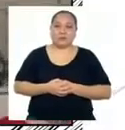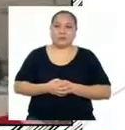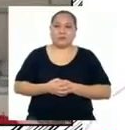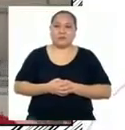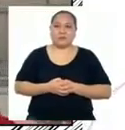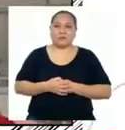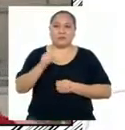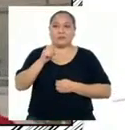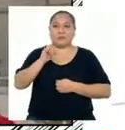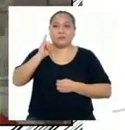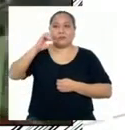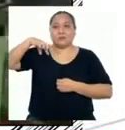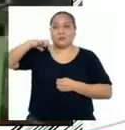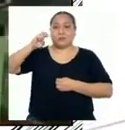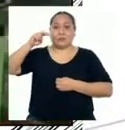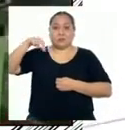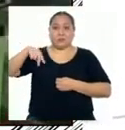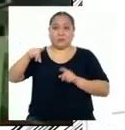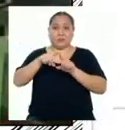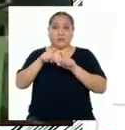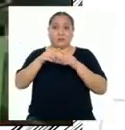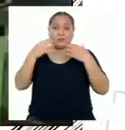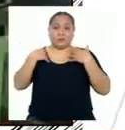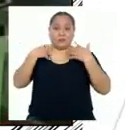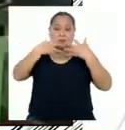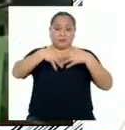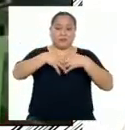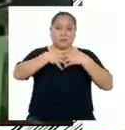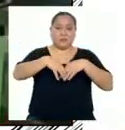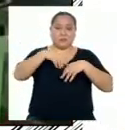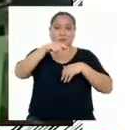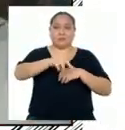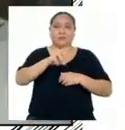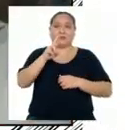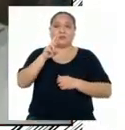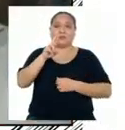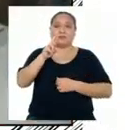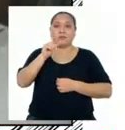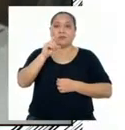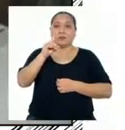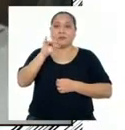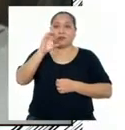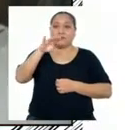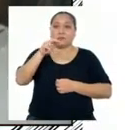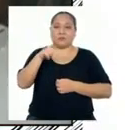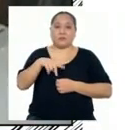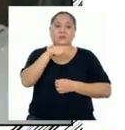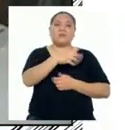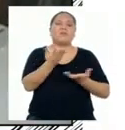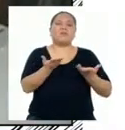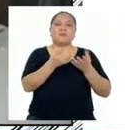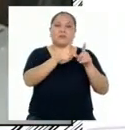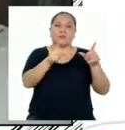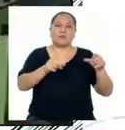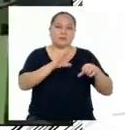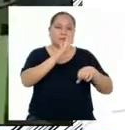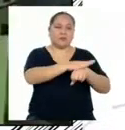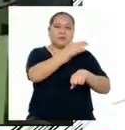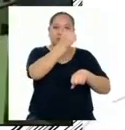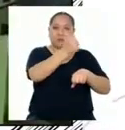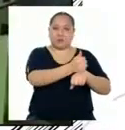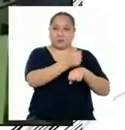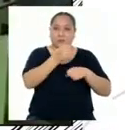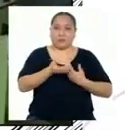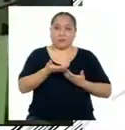El IPEN también posee una planta de irradiación semicomercial Ubicada en el distrito de Santañita Donde se